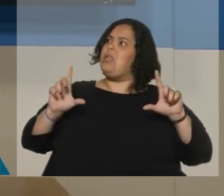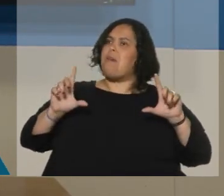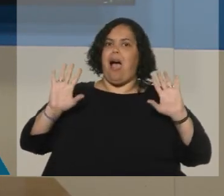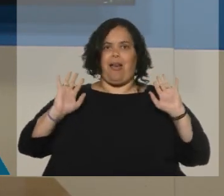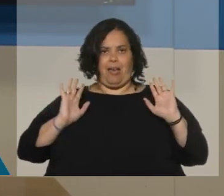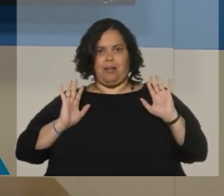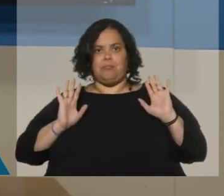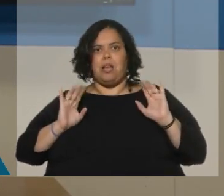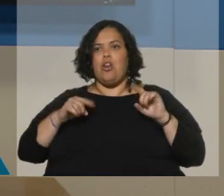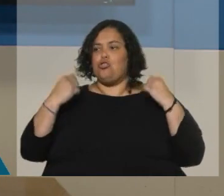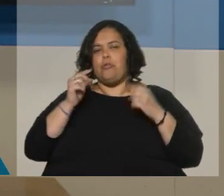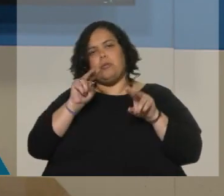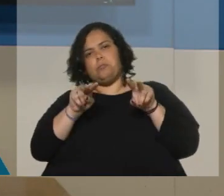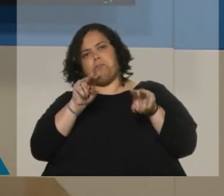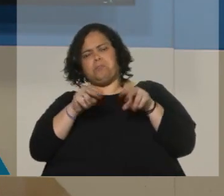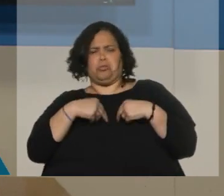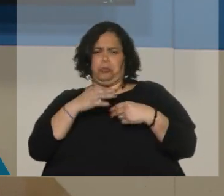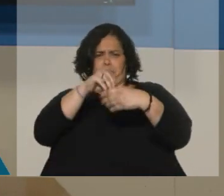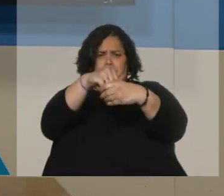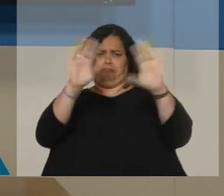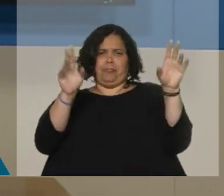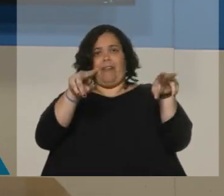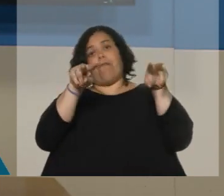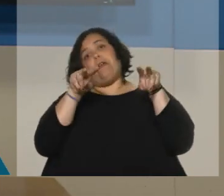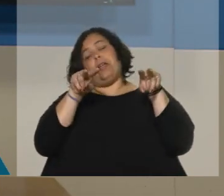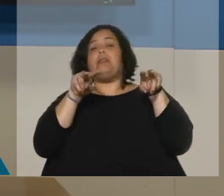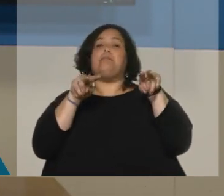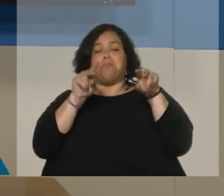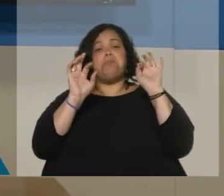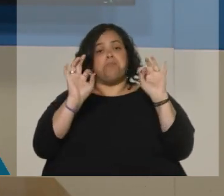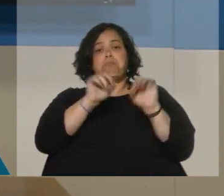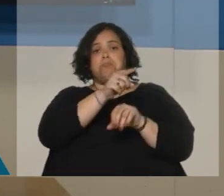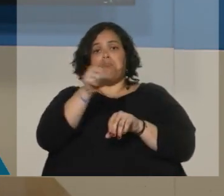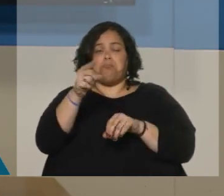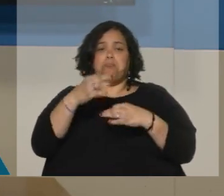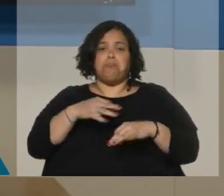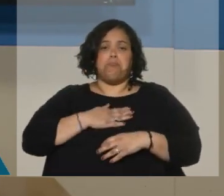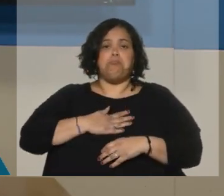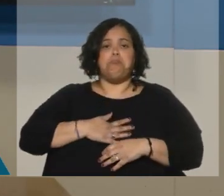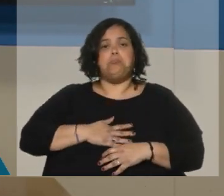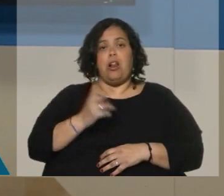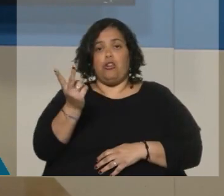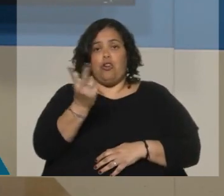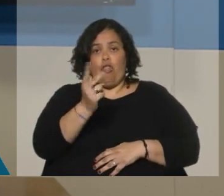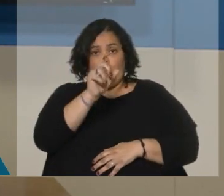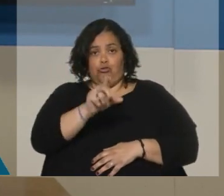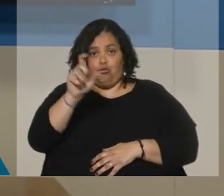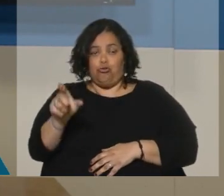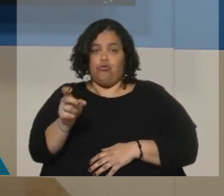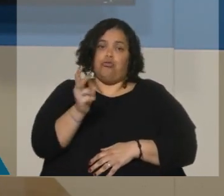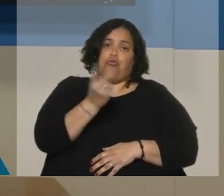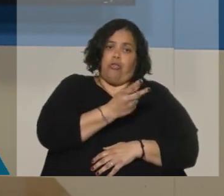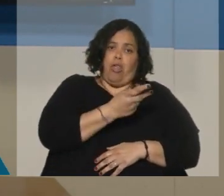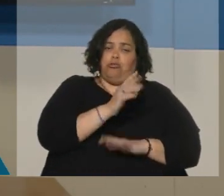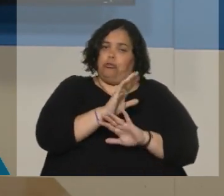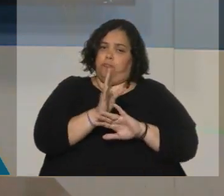vemos como una perspectiva de mucho menor involucramiento que puede tener alguien que va a depender del resultado de la elección de manera tan directa como puede